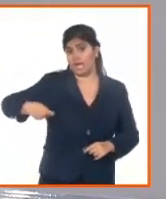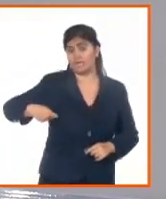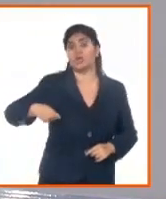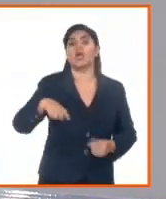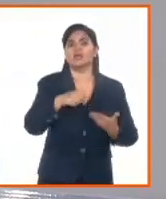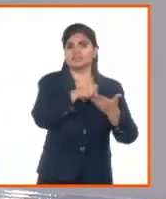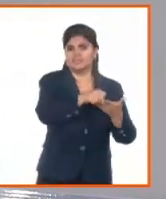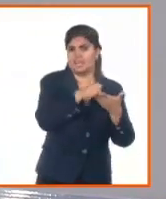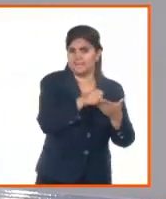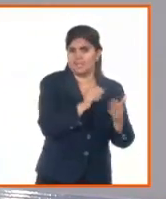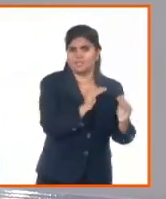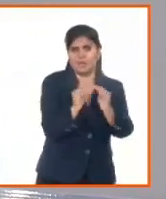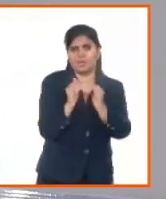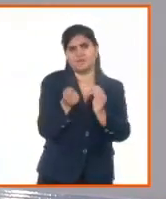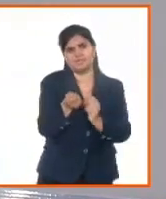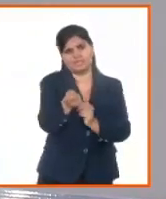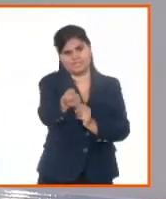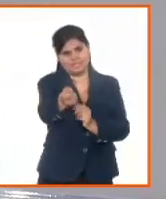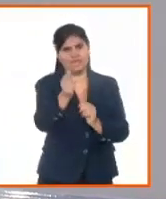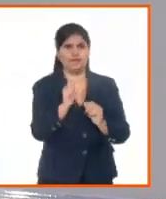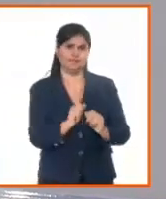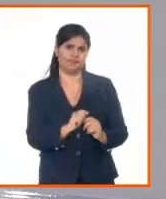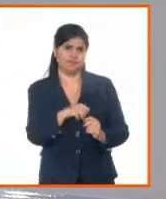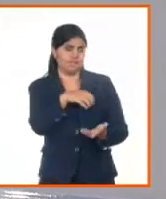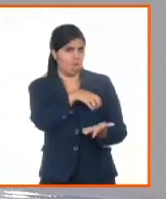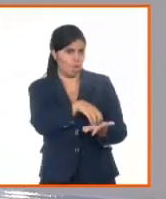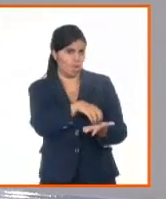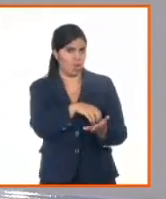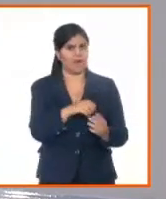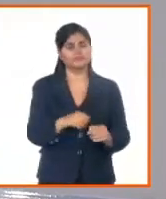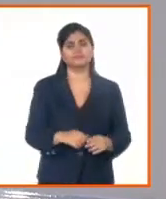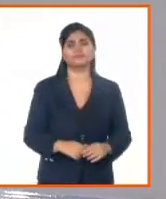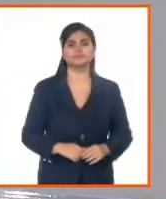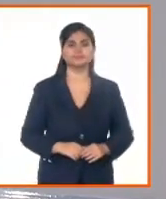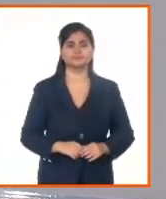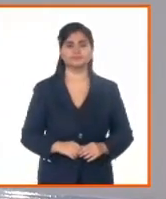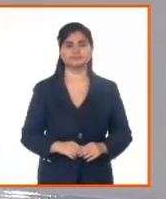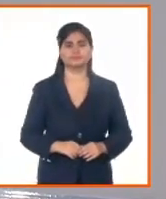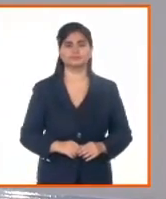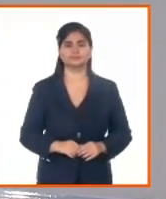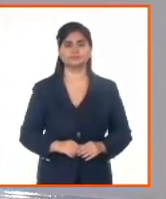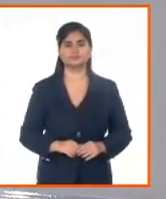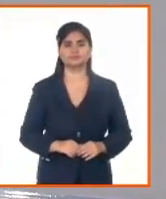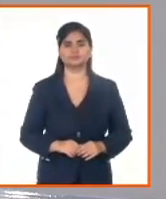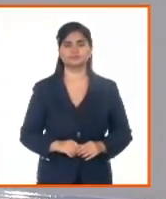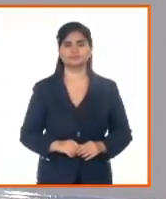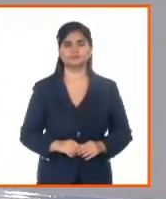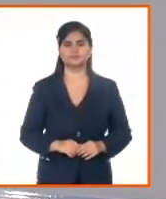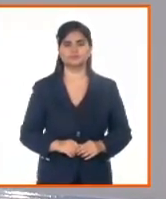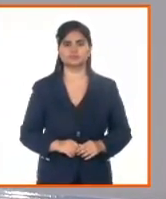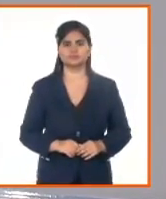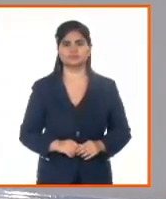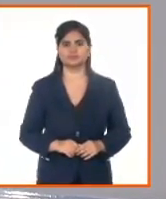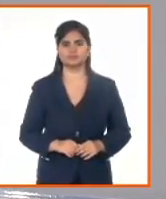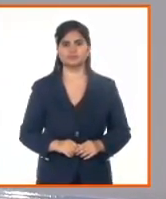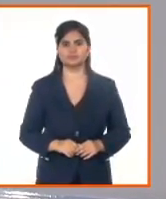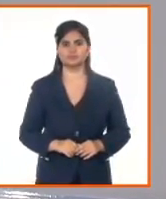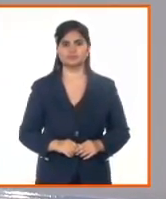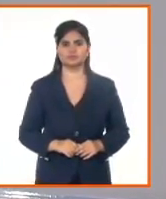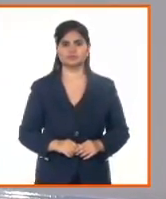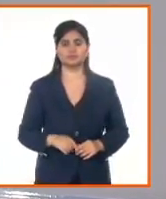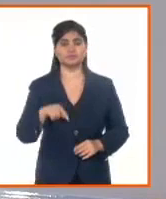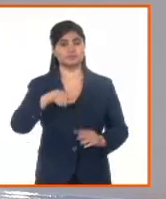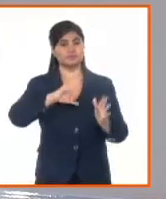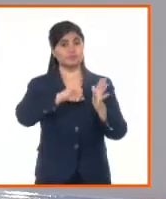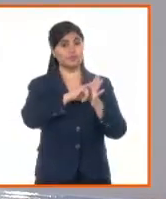pobladores que estén, que también descarguen un poco al resto de las unidades notariales. Yo creo que ese es un proyecto que